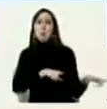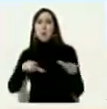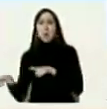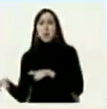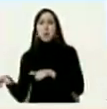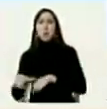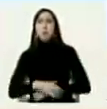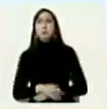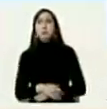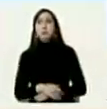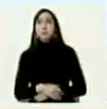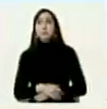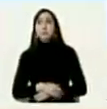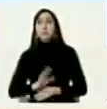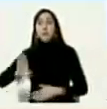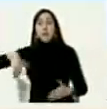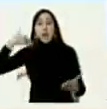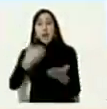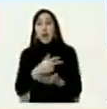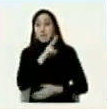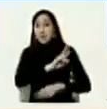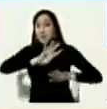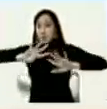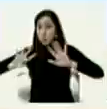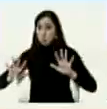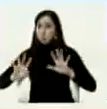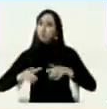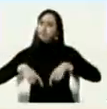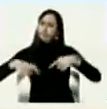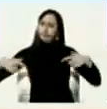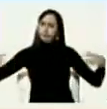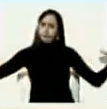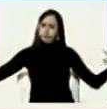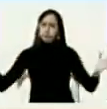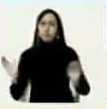y de aquí al 29 eso se va a incrementar